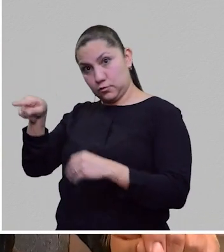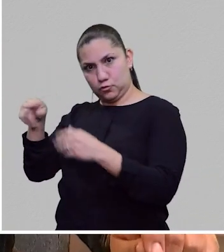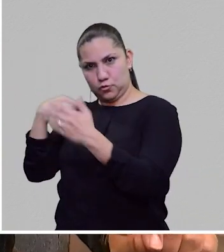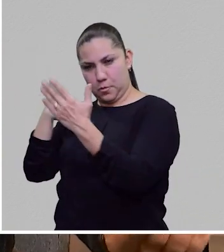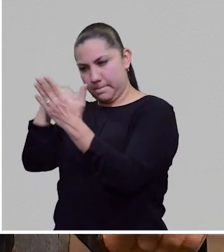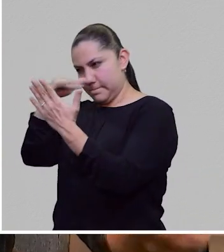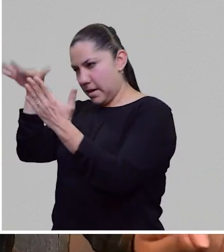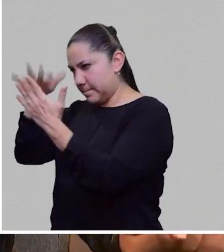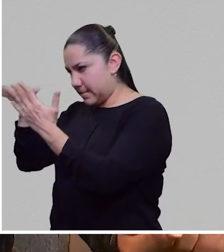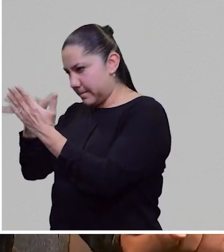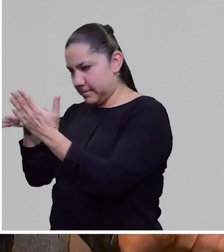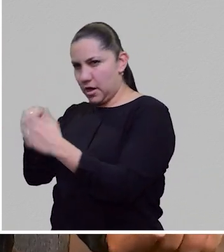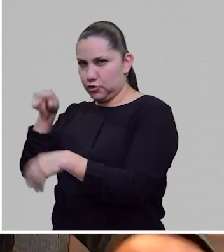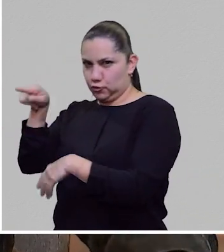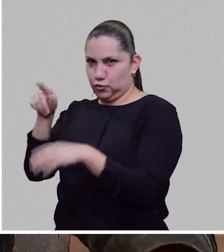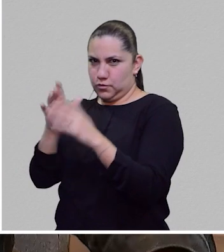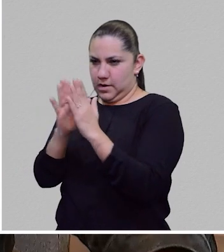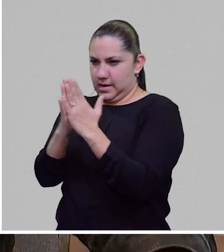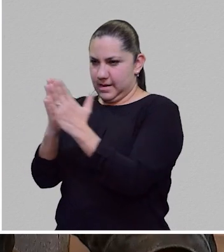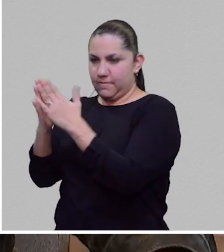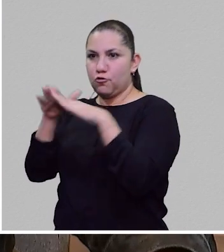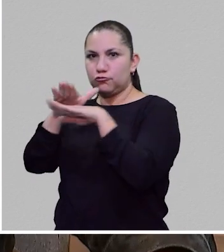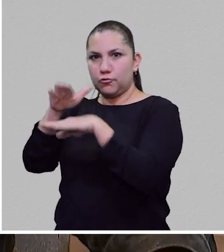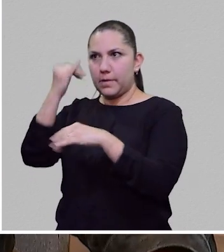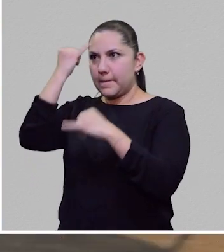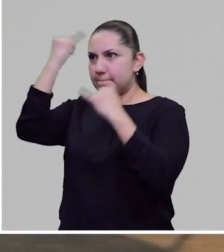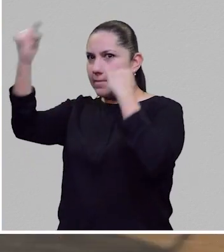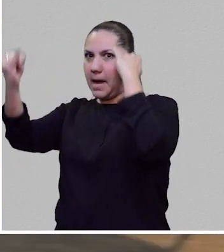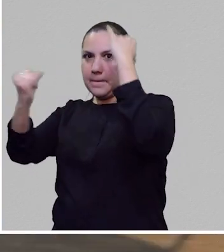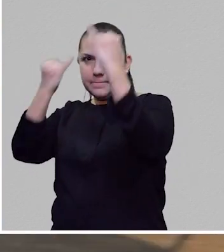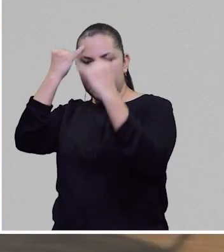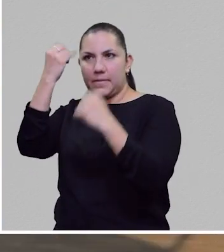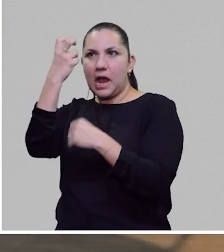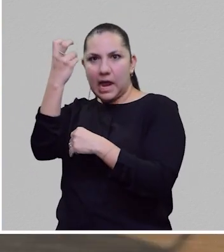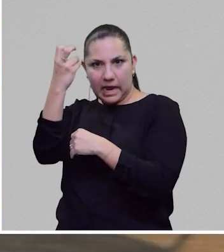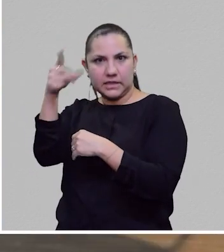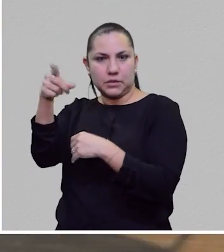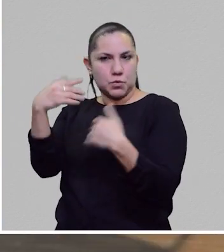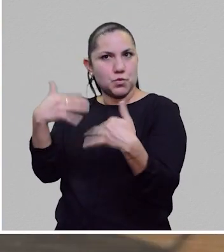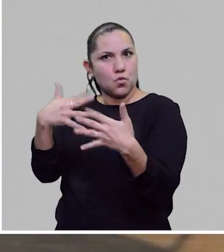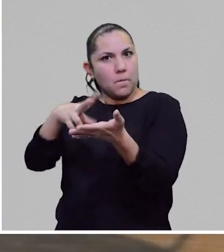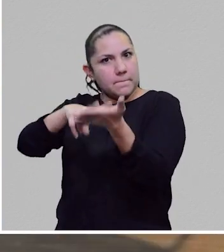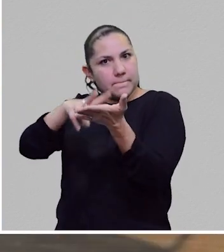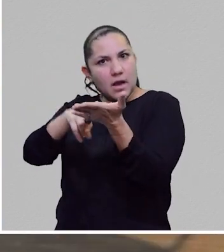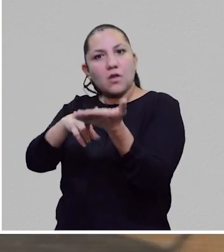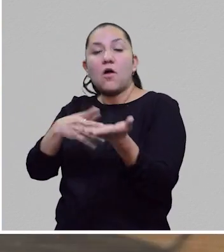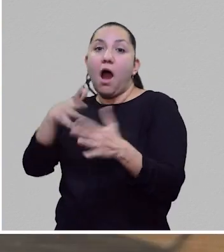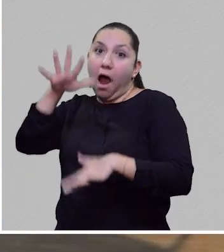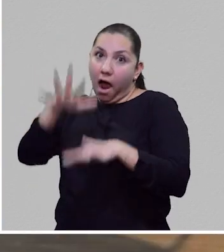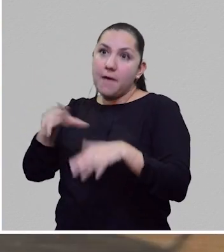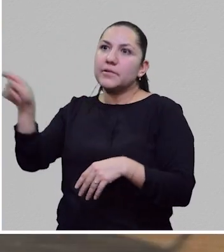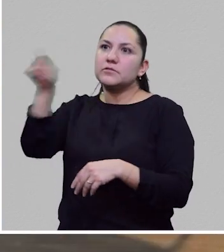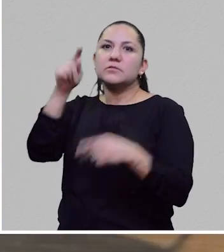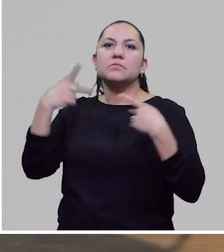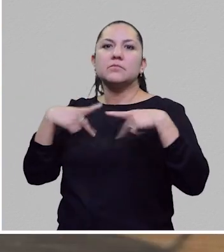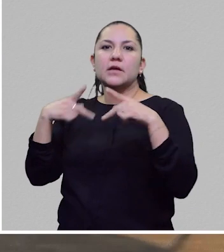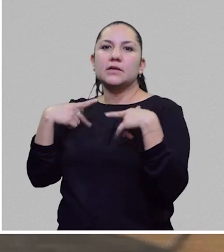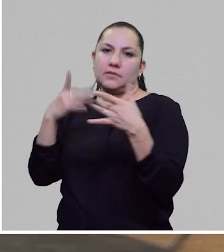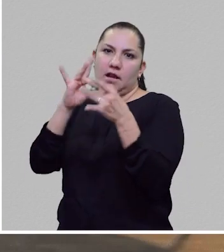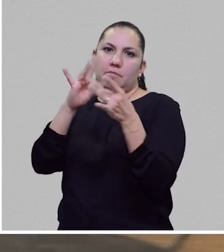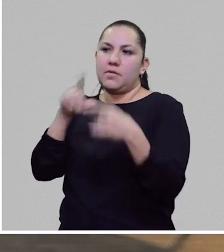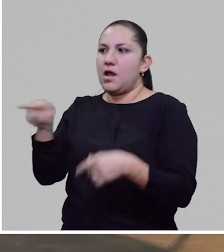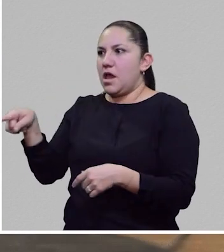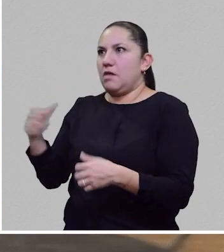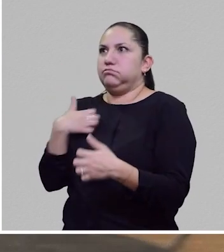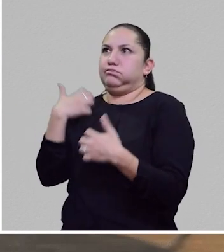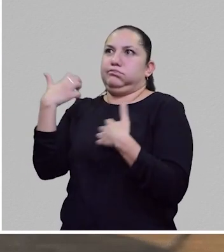novelas realistas me parecen muy inferiores a las novelas de Ciencia Ficción. Ficción, que son las que más gente conoce. Y se ha de retorcer en su tumba cada vez que alguien dice eso. No, a